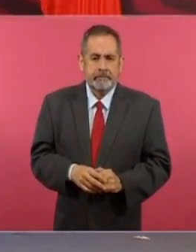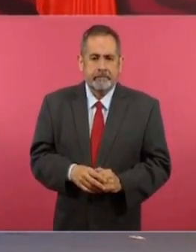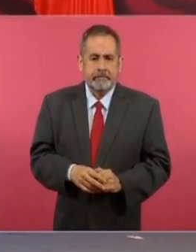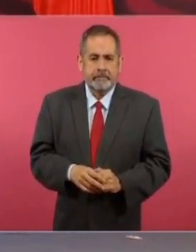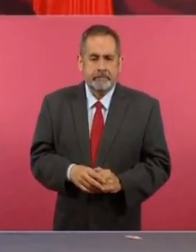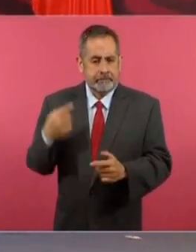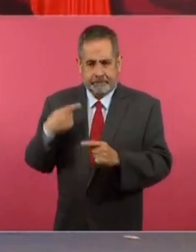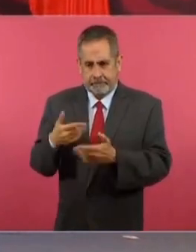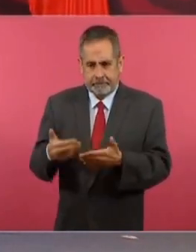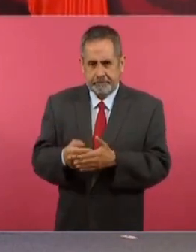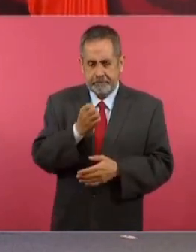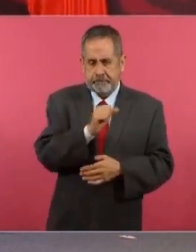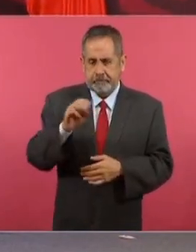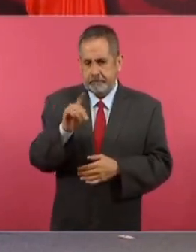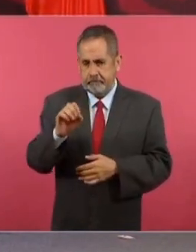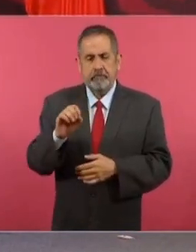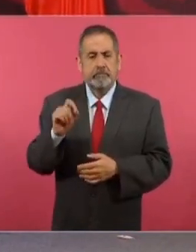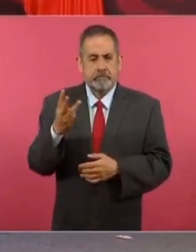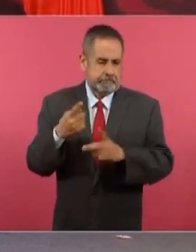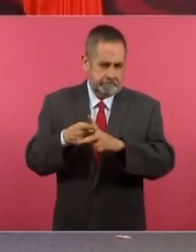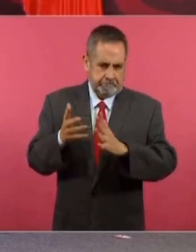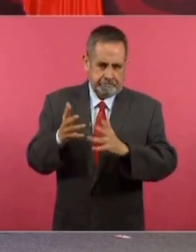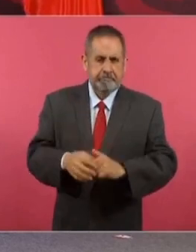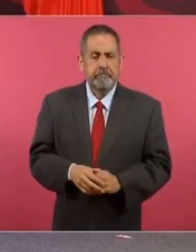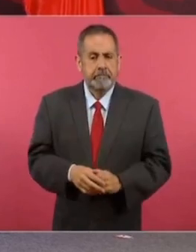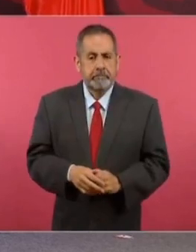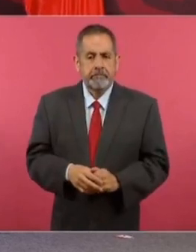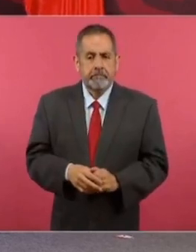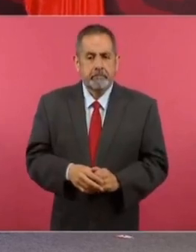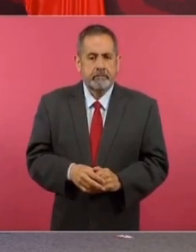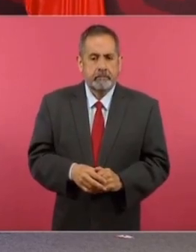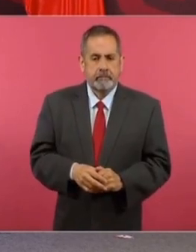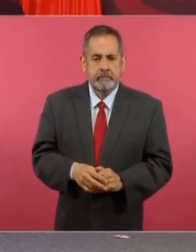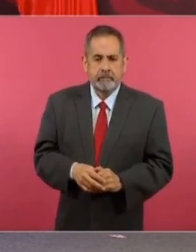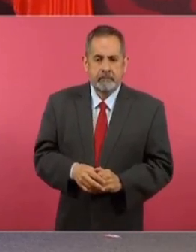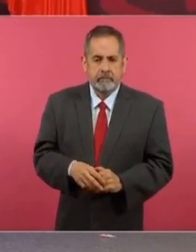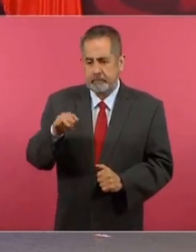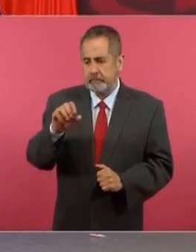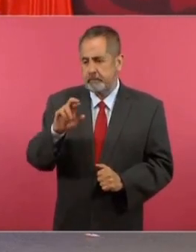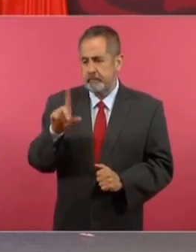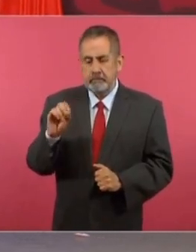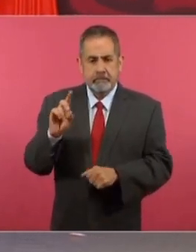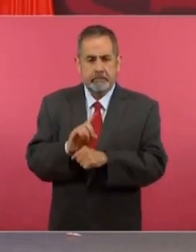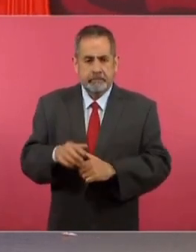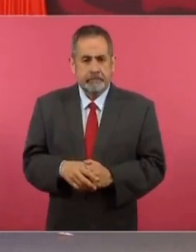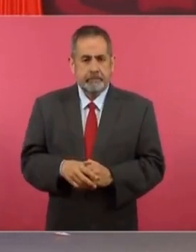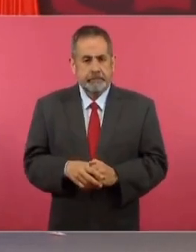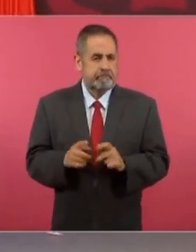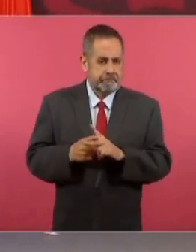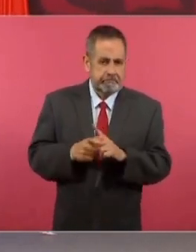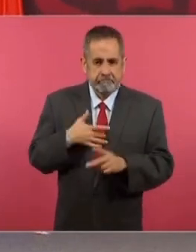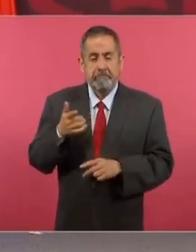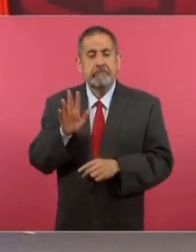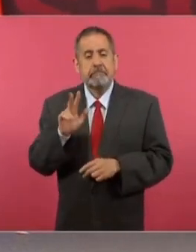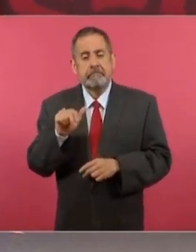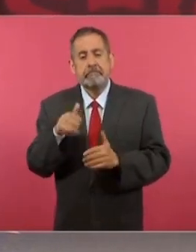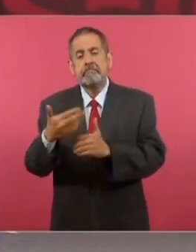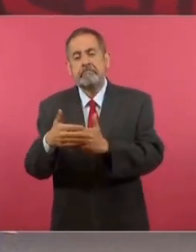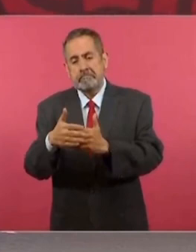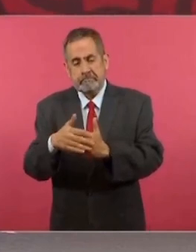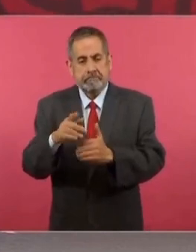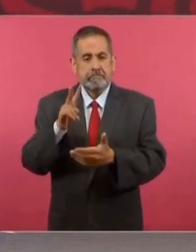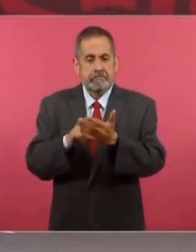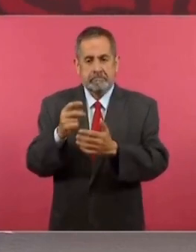Esto es lo que llevamos enero-marzo del 23, promedio. Este es el 16 de marzo. Esto es lo que estimamos que vamos a tener en promedio